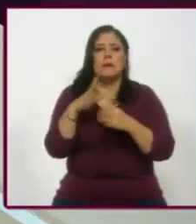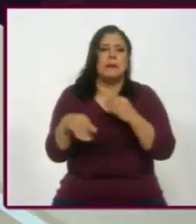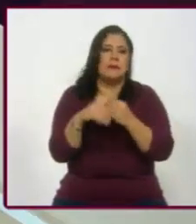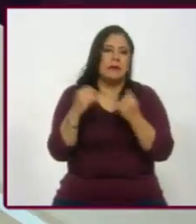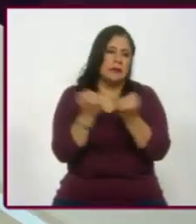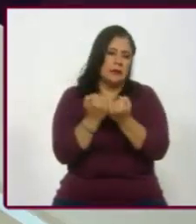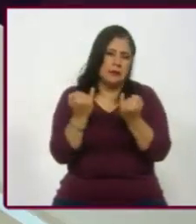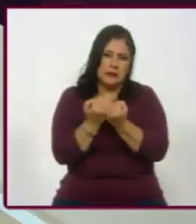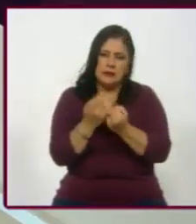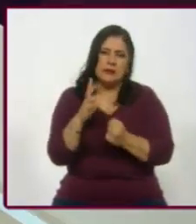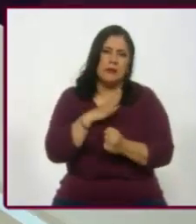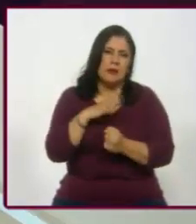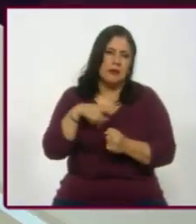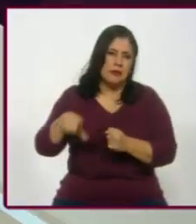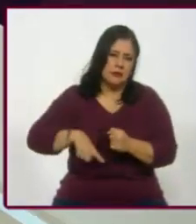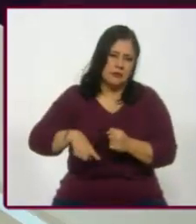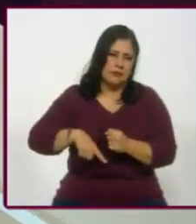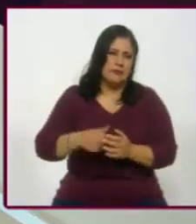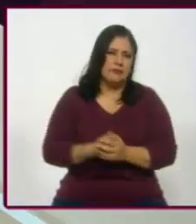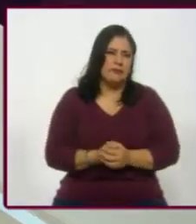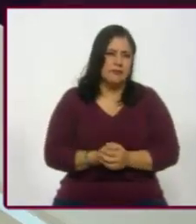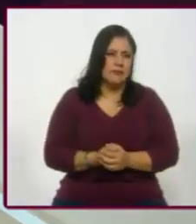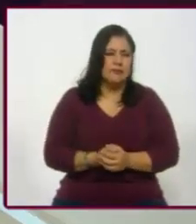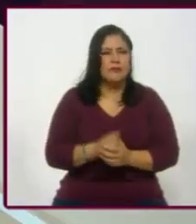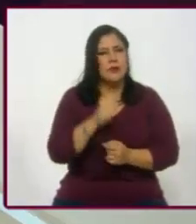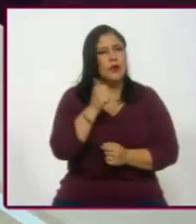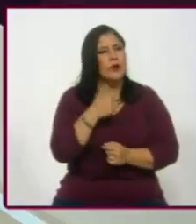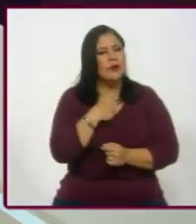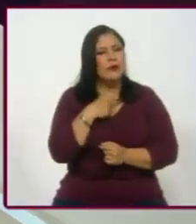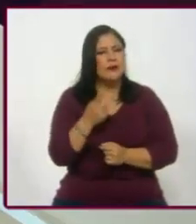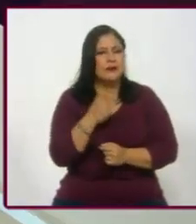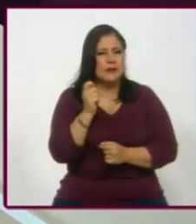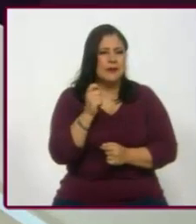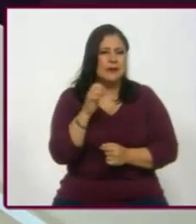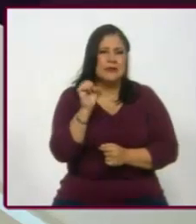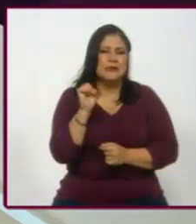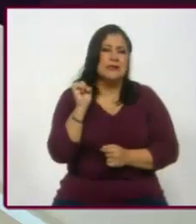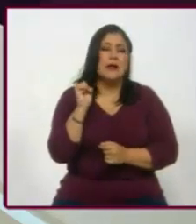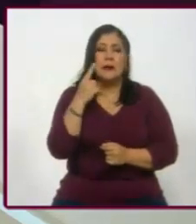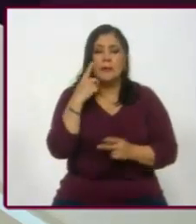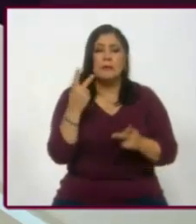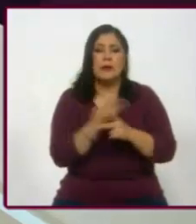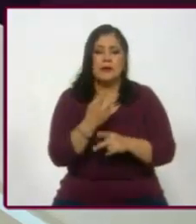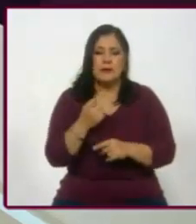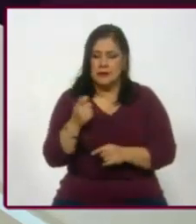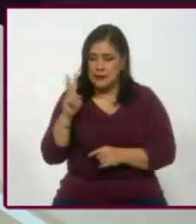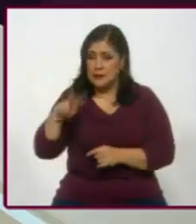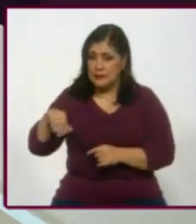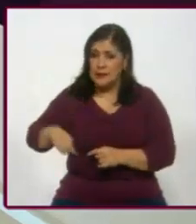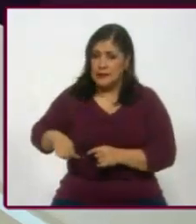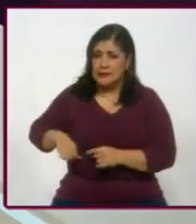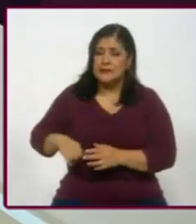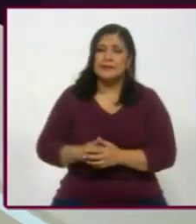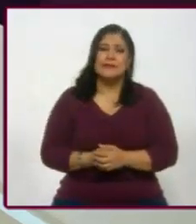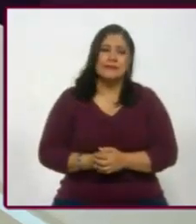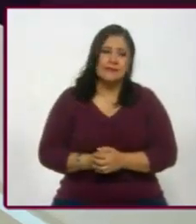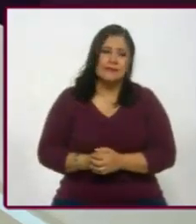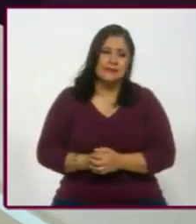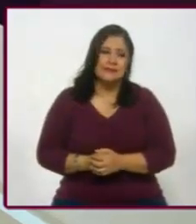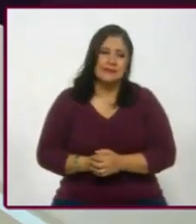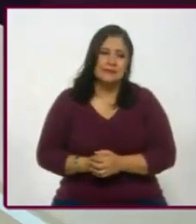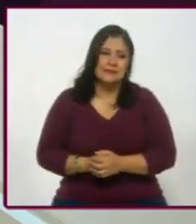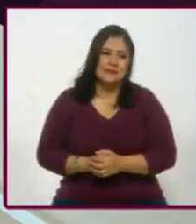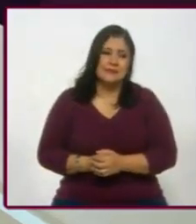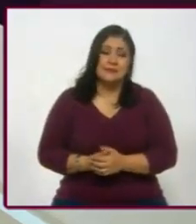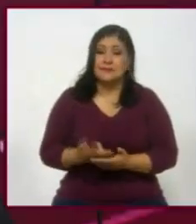propio gobierno. Oye, y la otra pregunta que te hago, ¿viste lo del sábado? Sí, interesante, ¿no? Pues este, la